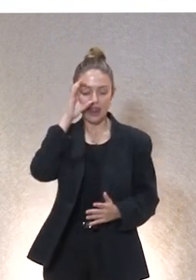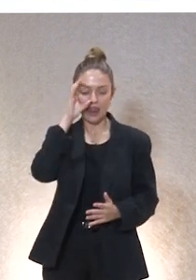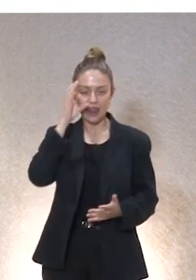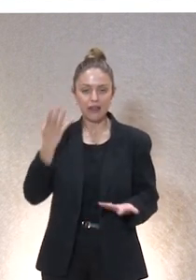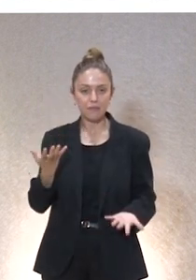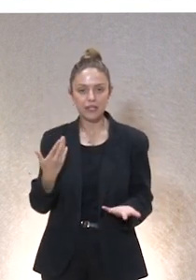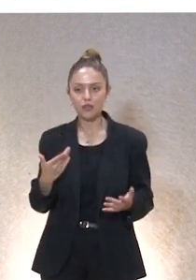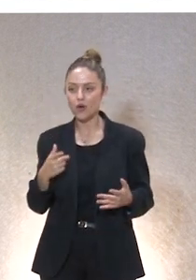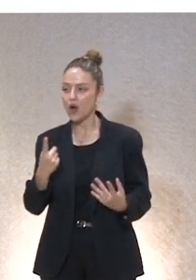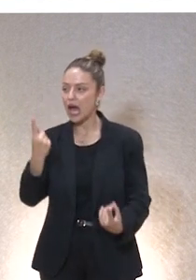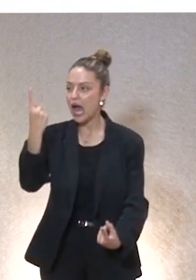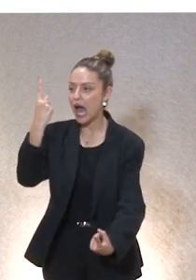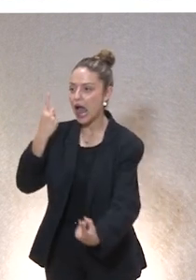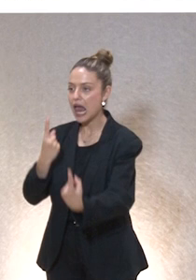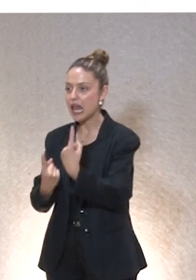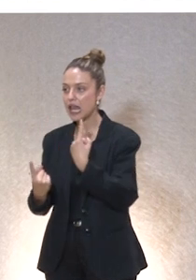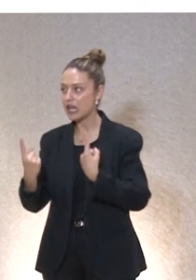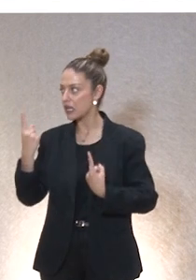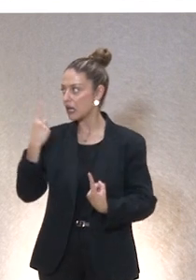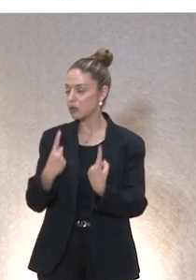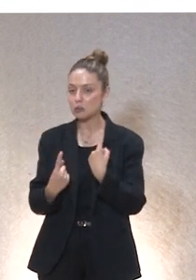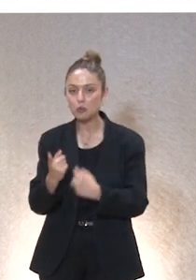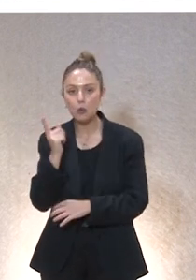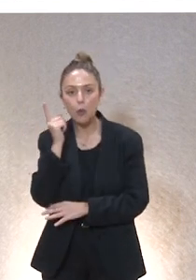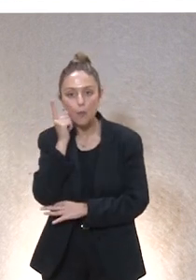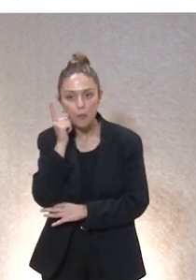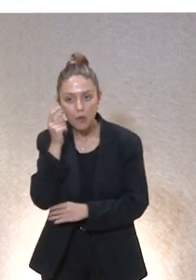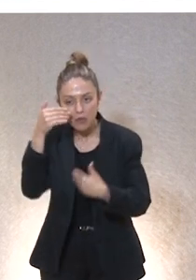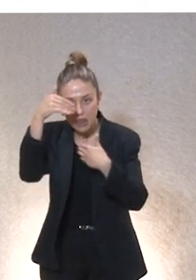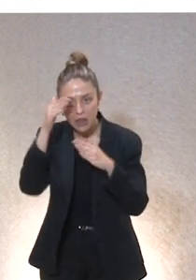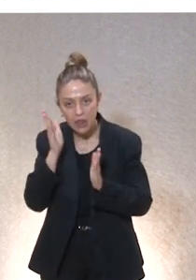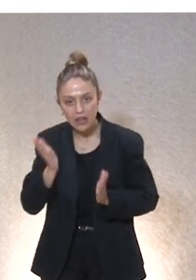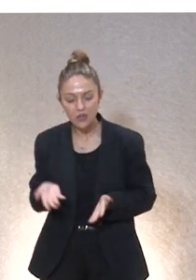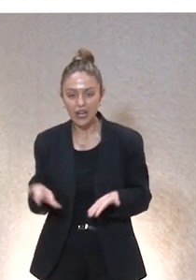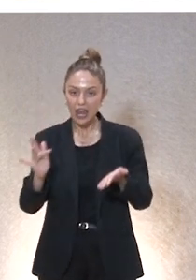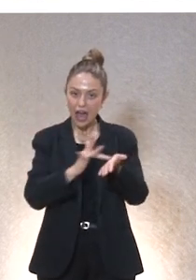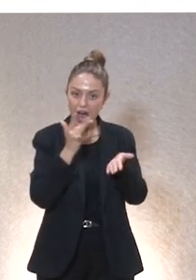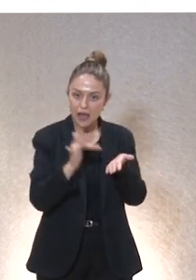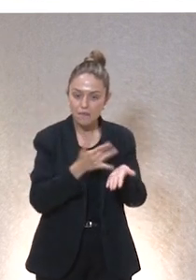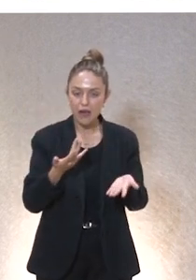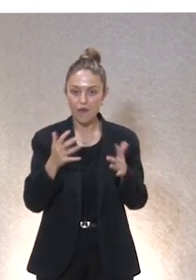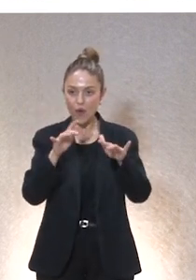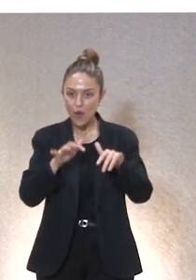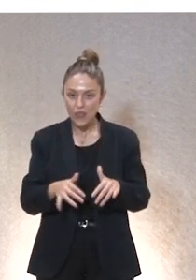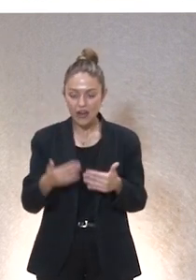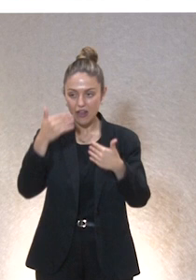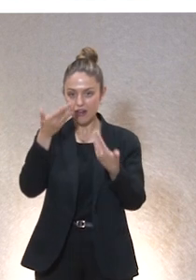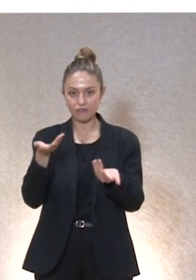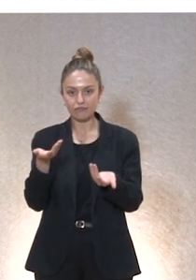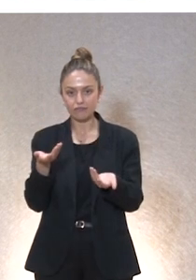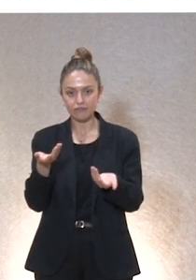alguien por ahí en alguna esquina que esté con el móvil, que esté con el iPad, que esté con el ordenador, que no esté atento.